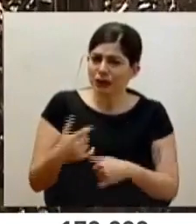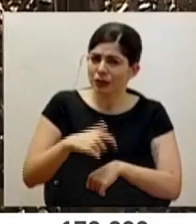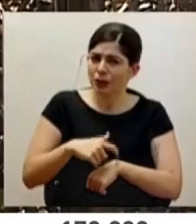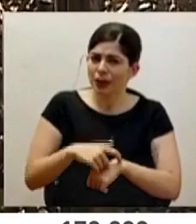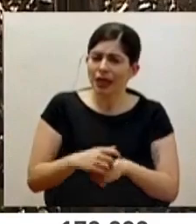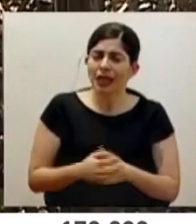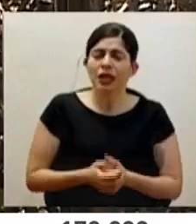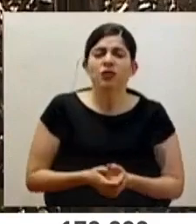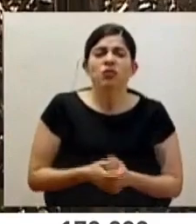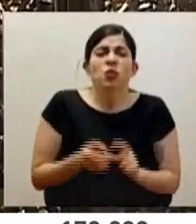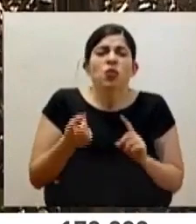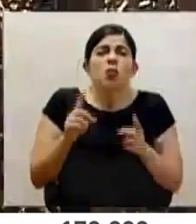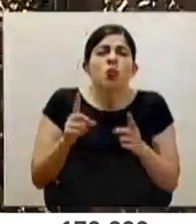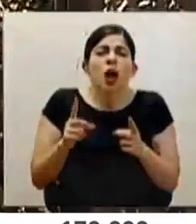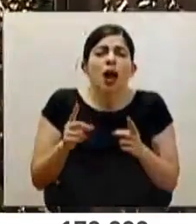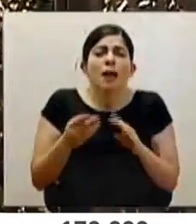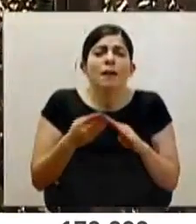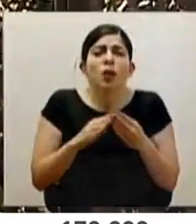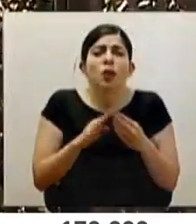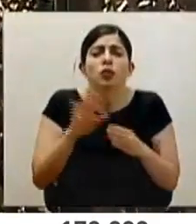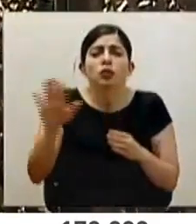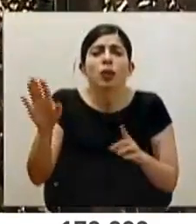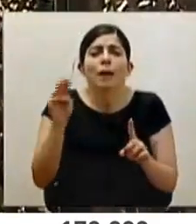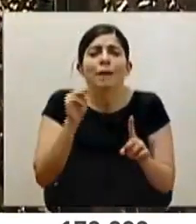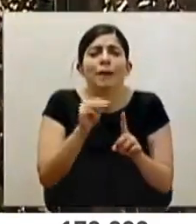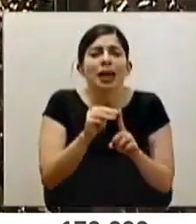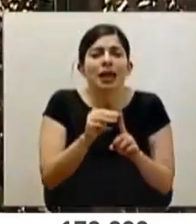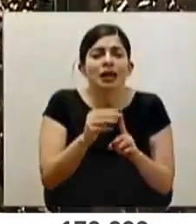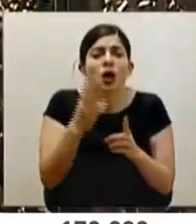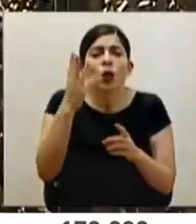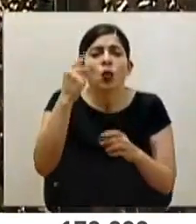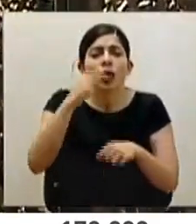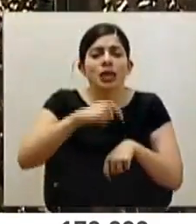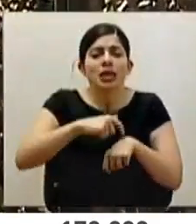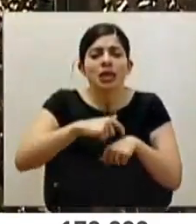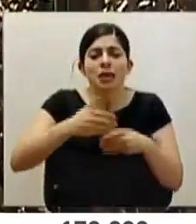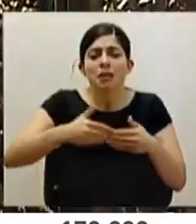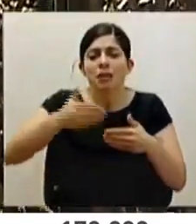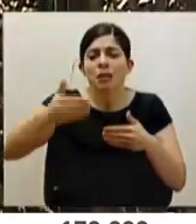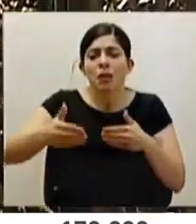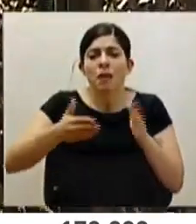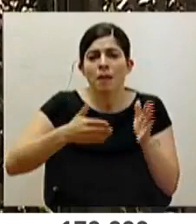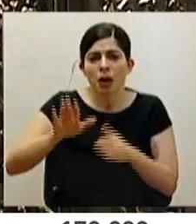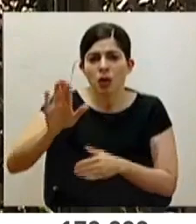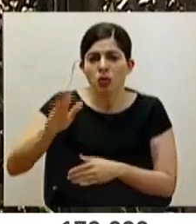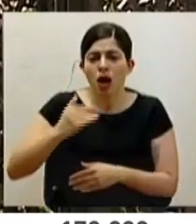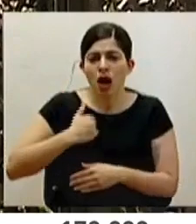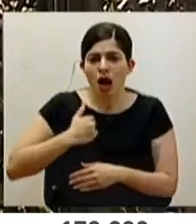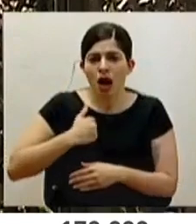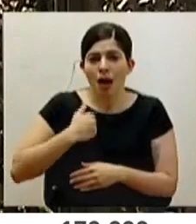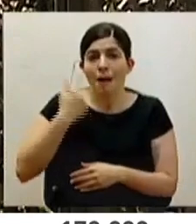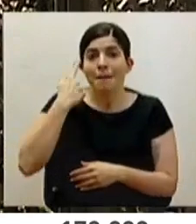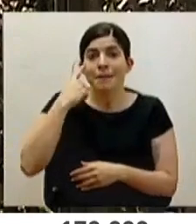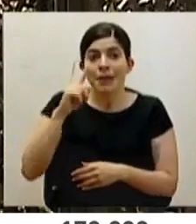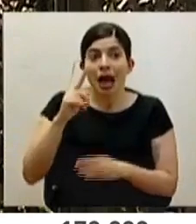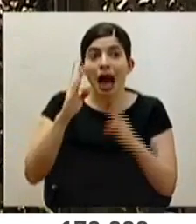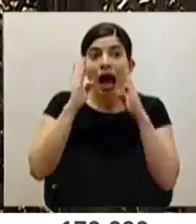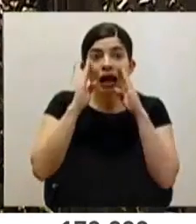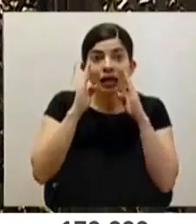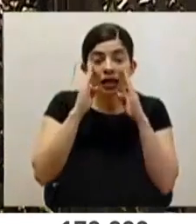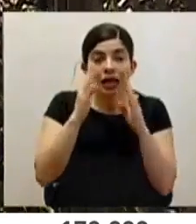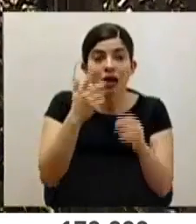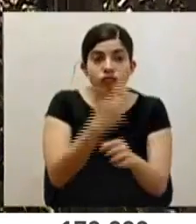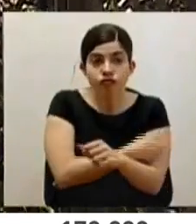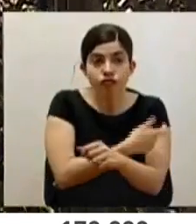¿Cuál es la población meta y cuál es el plazo meta que ustedes se fijan para abarcar la mayor